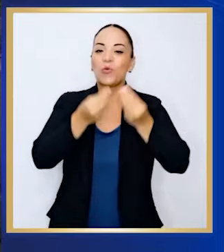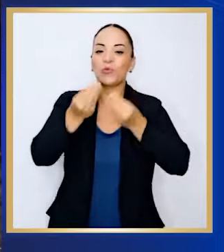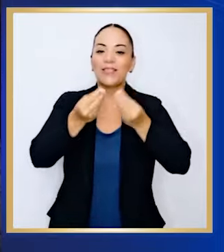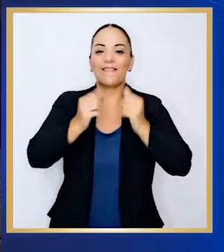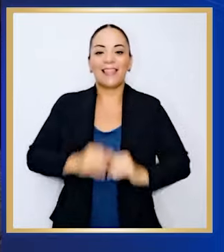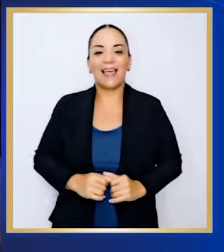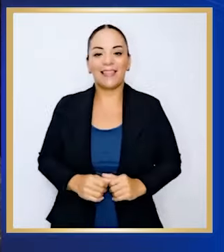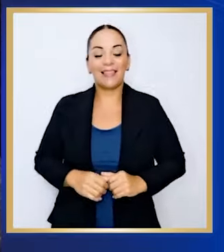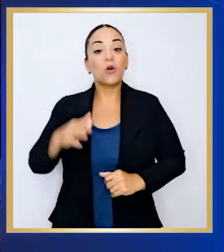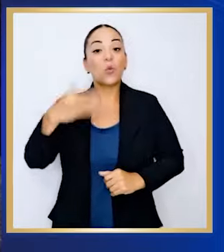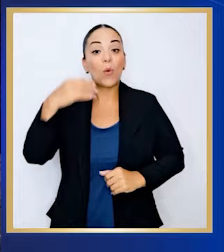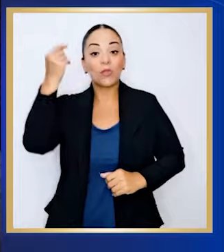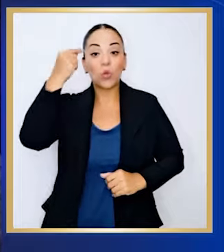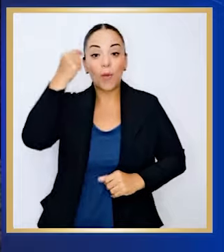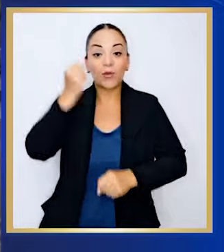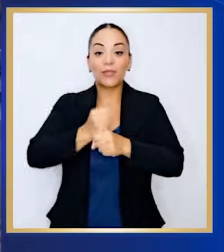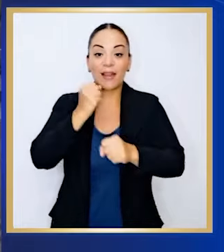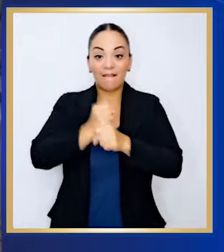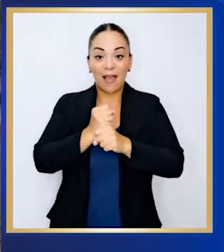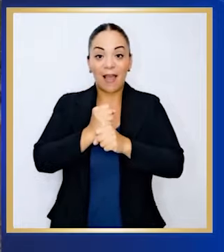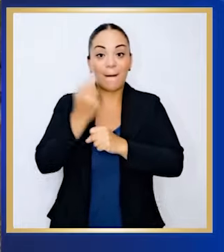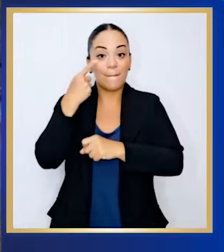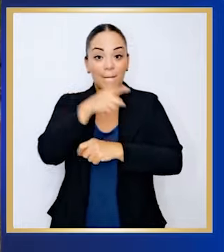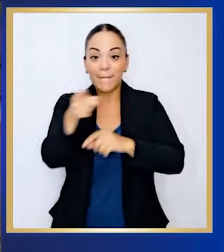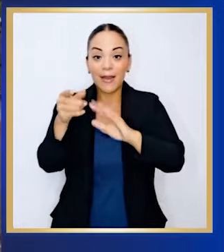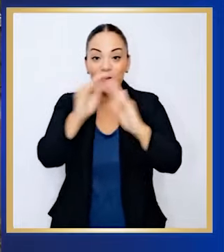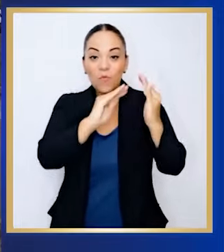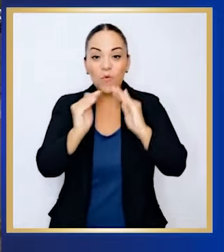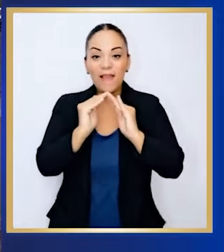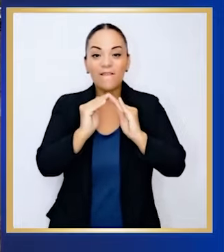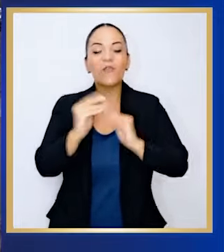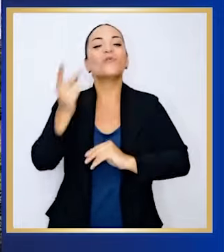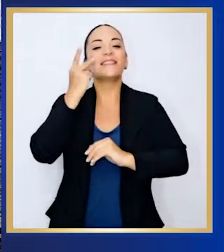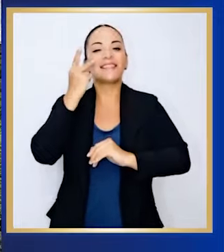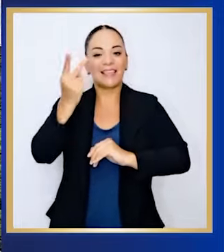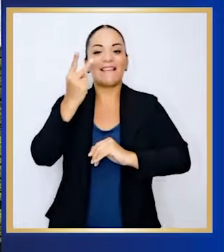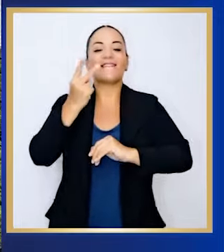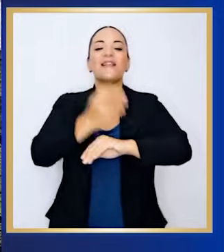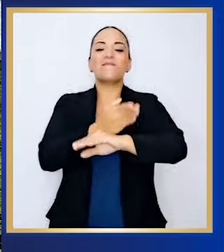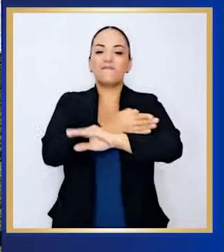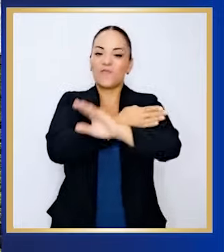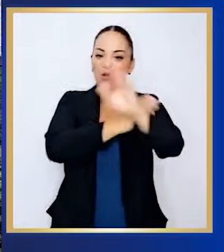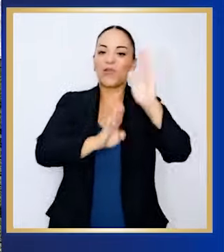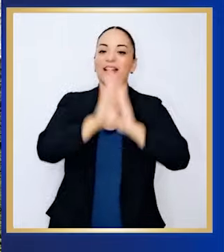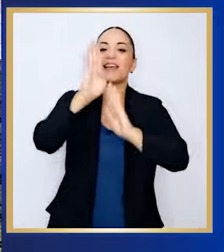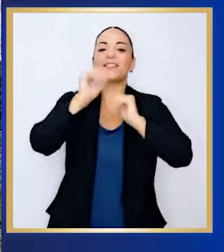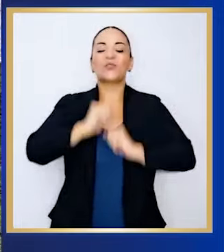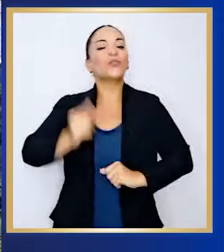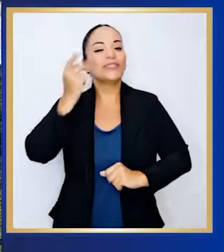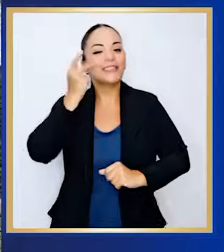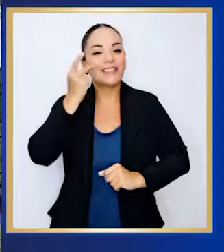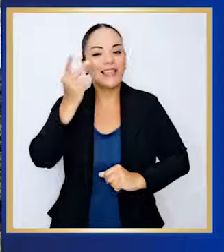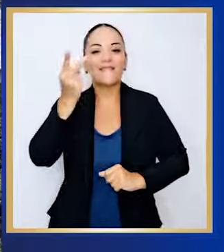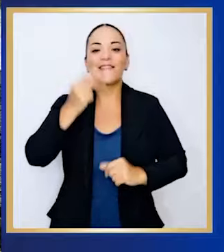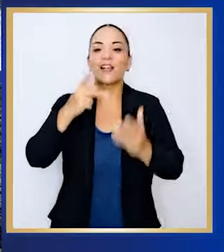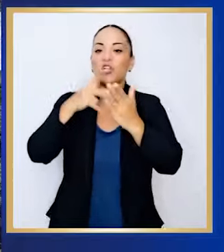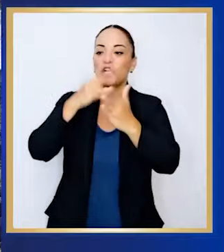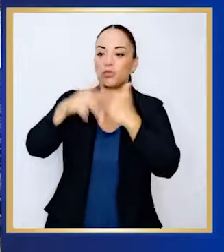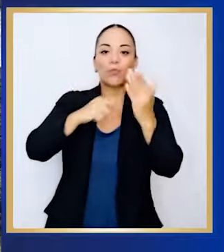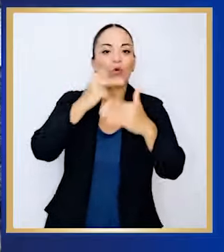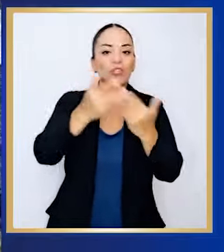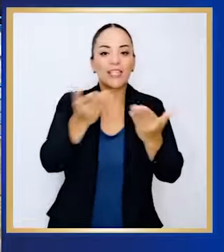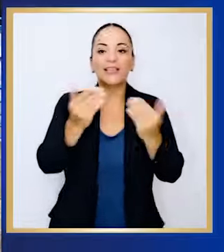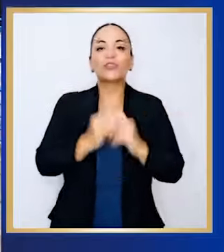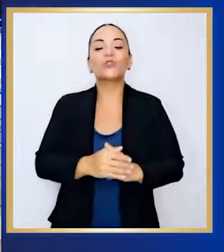Cuando un gobierno trabaja por y para su gente, se ve el progreso, se ve la